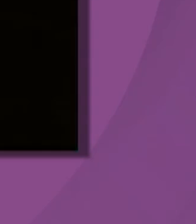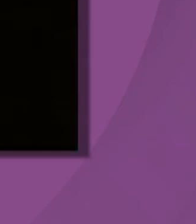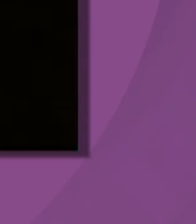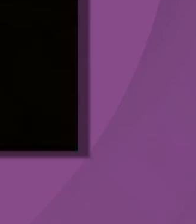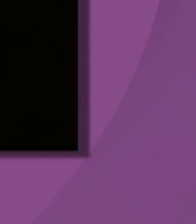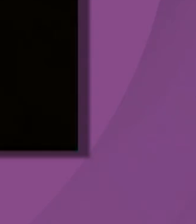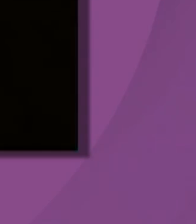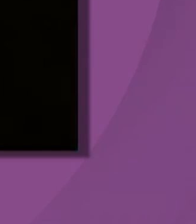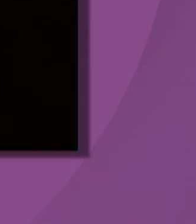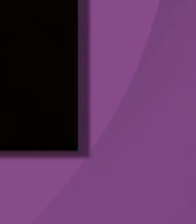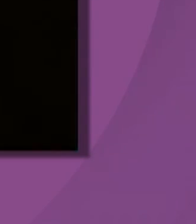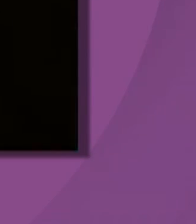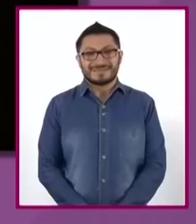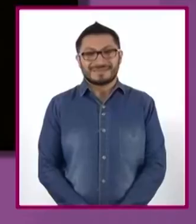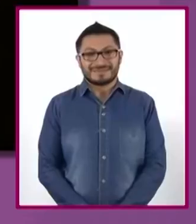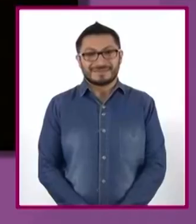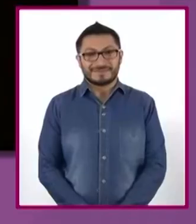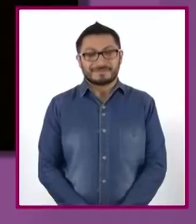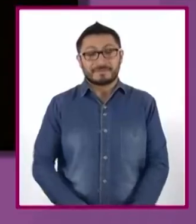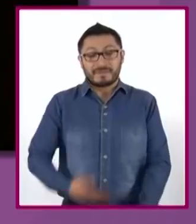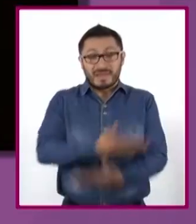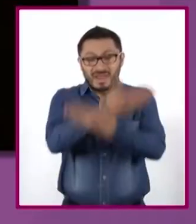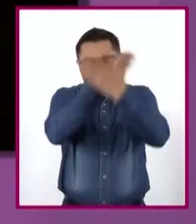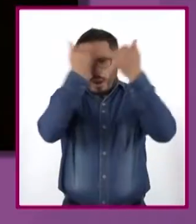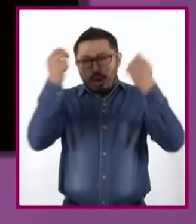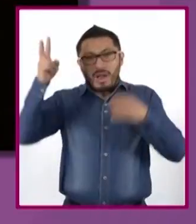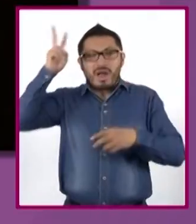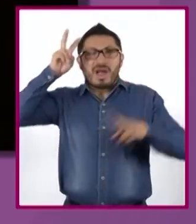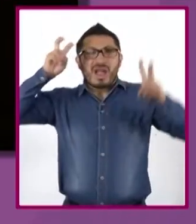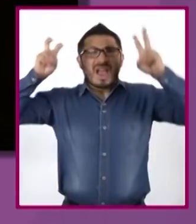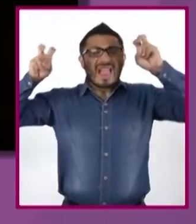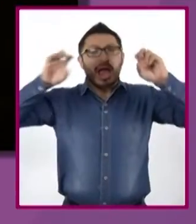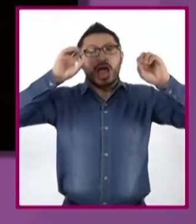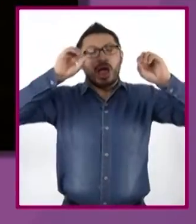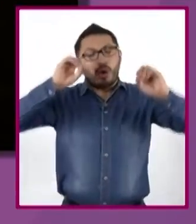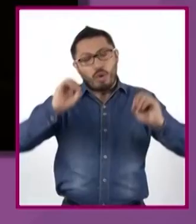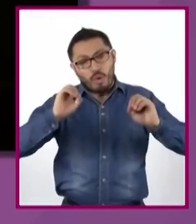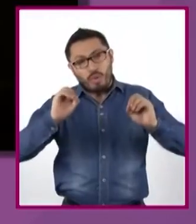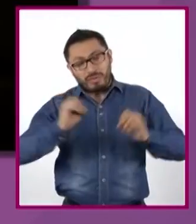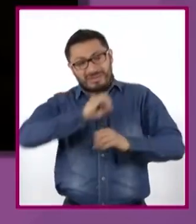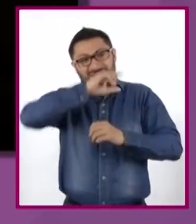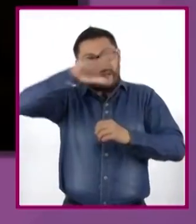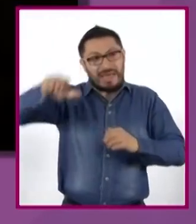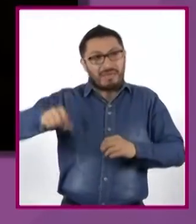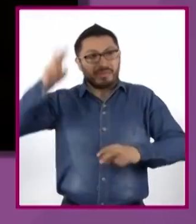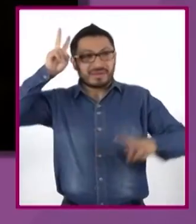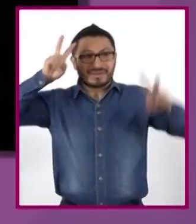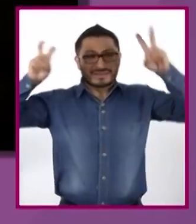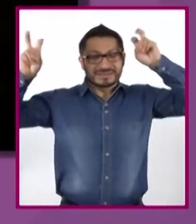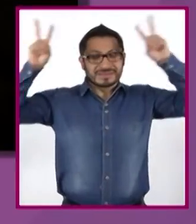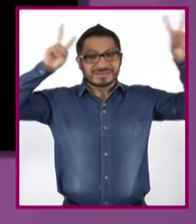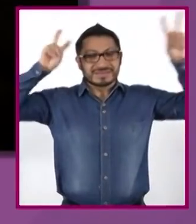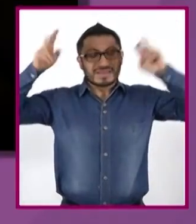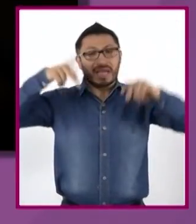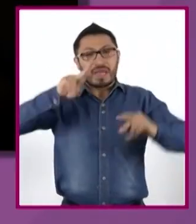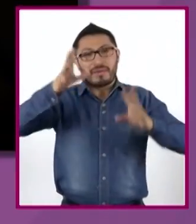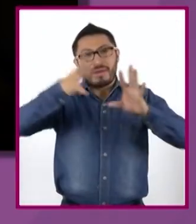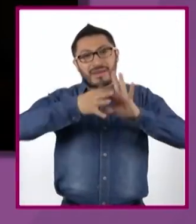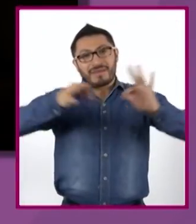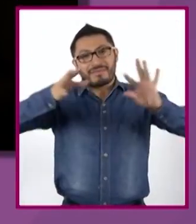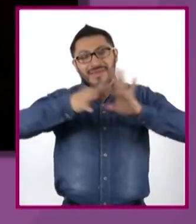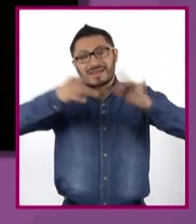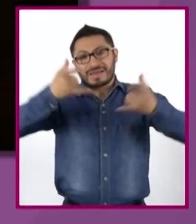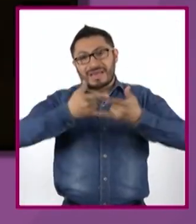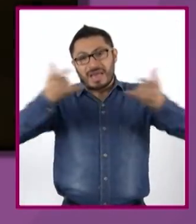No sé si lo soñé o si después de terminarla la soñé, pero voy a contar la historia contenida en la